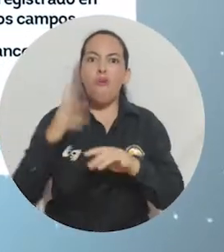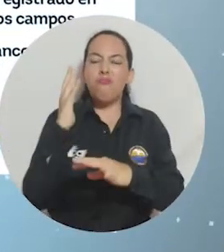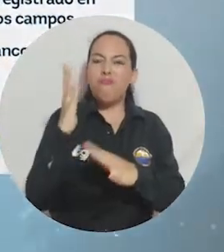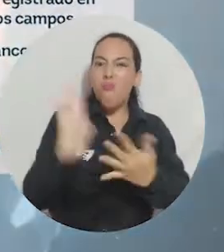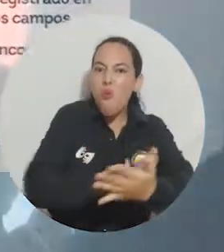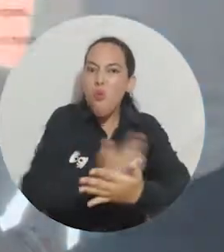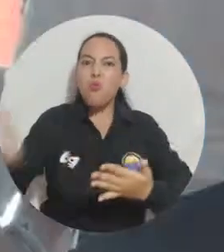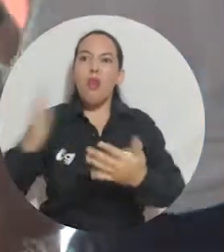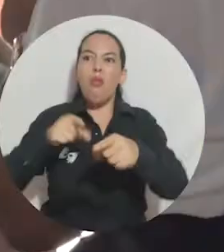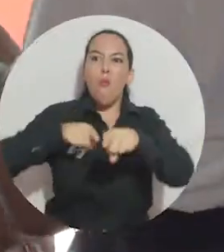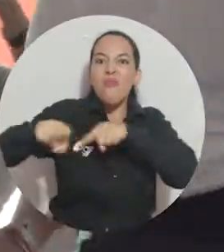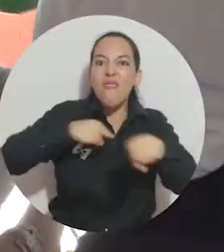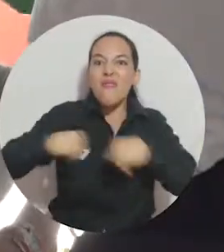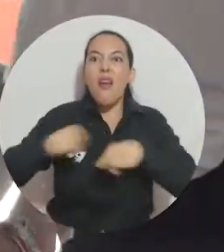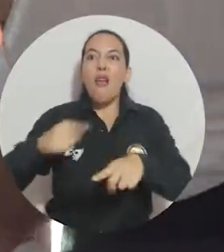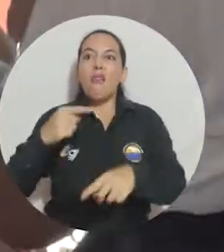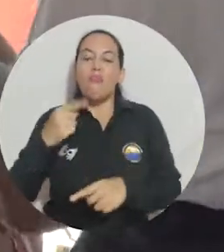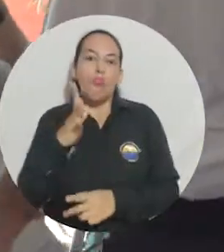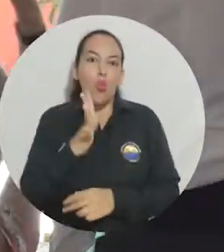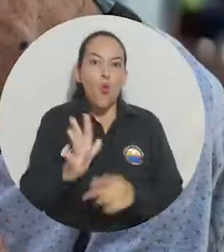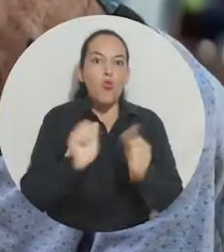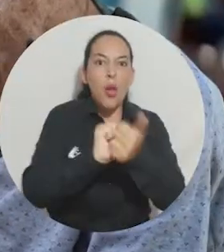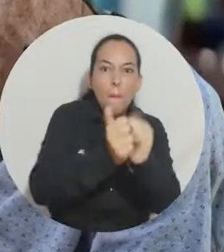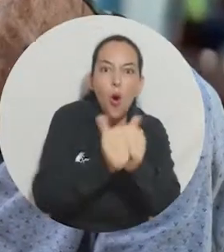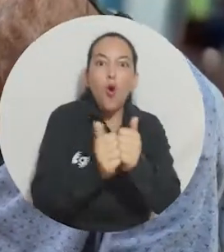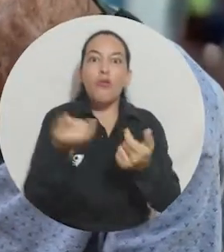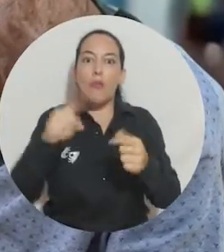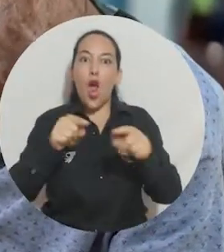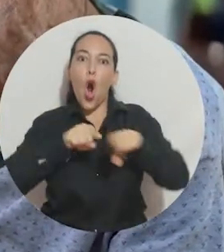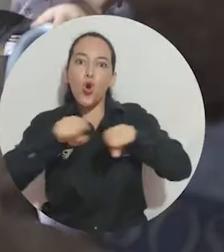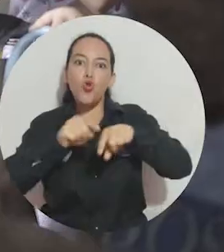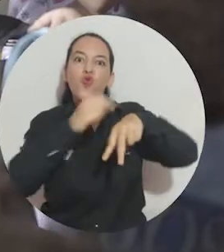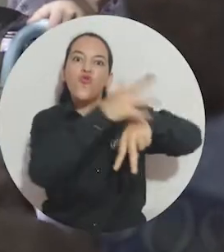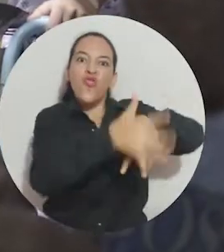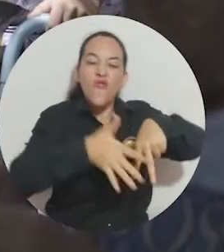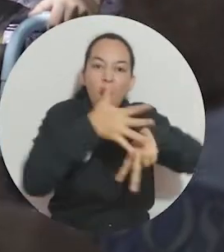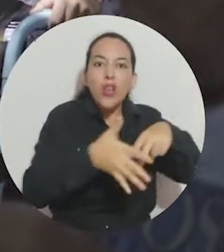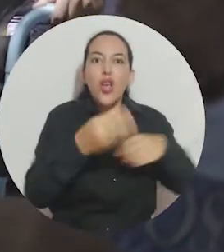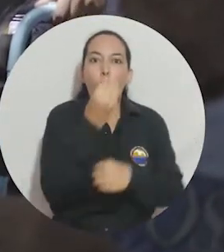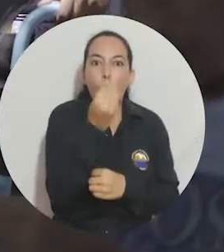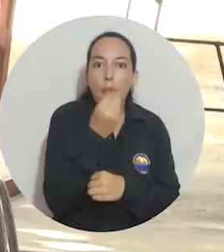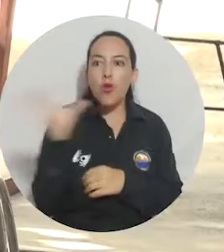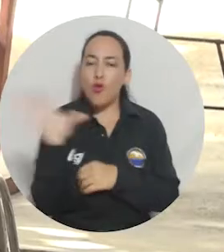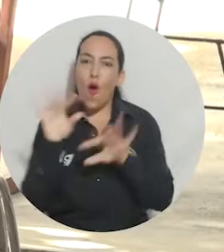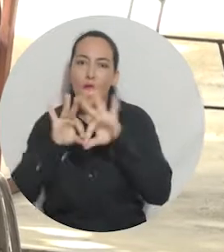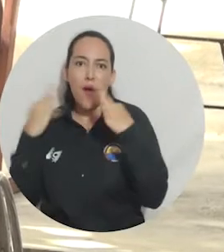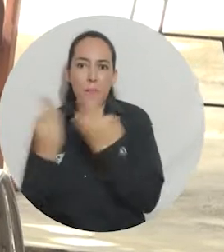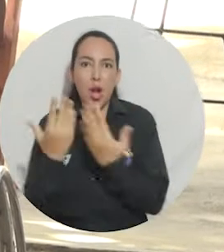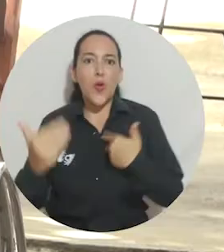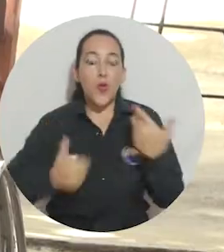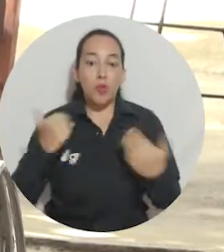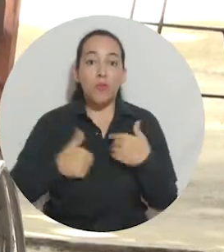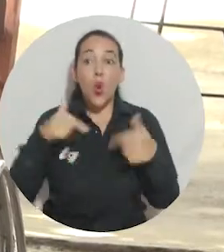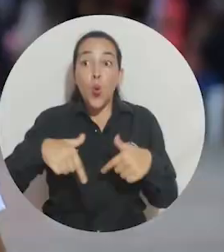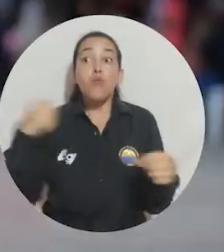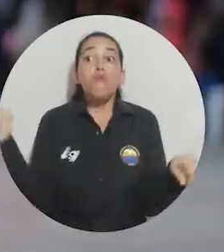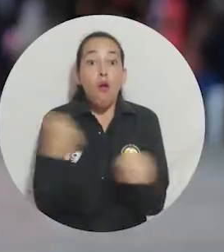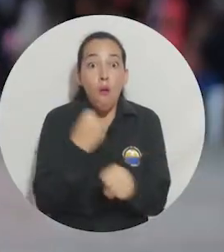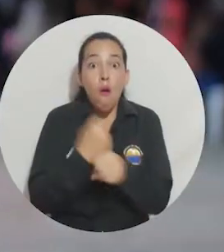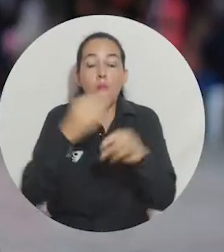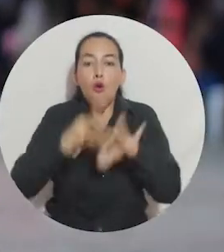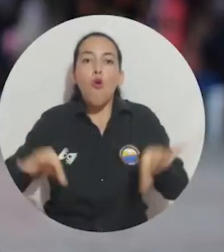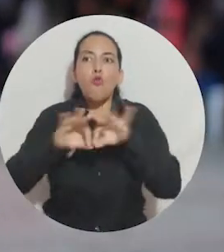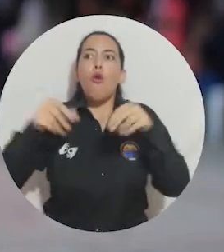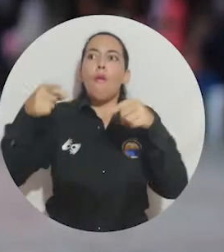recreativas, bingo, conciertos, competencias deportivas, bazar gastronómico y concurso de disfraces para disfrutar en familia. La